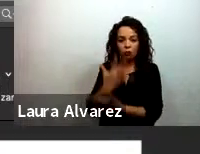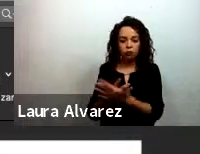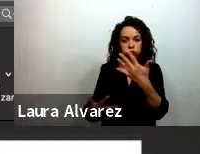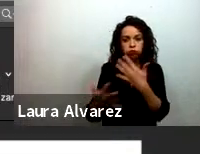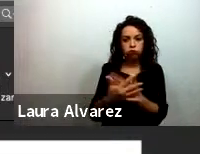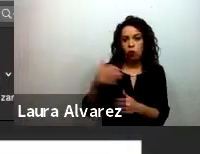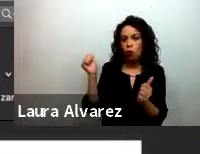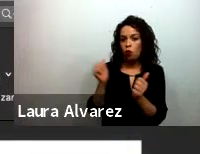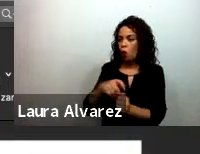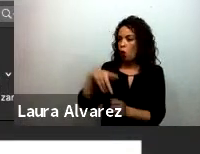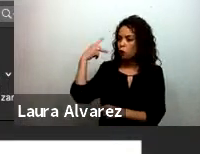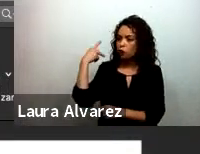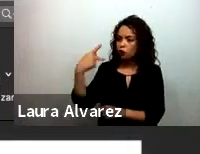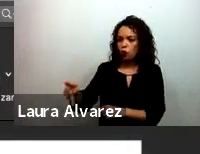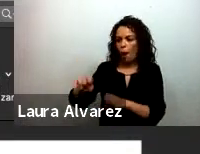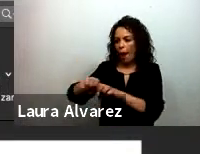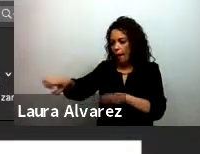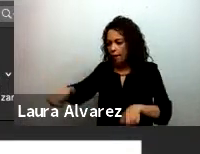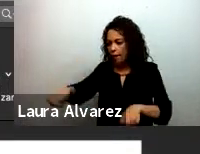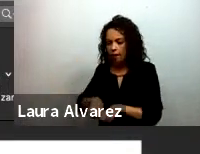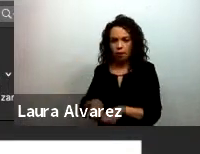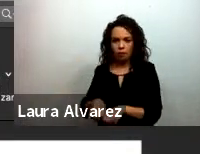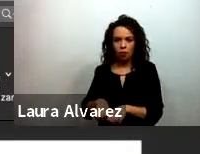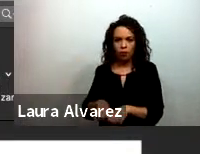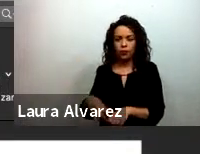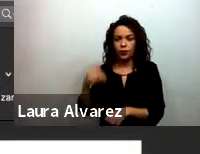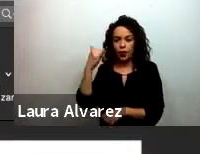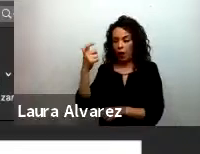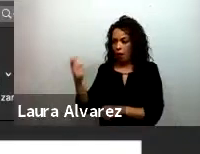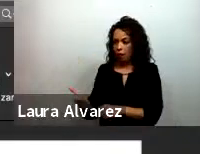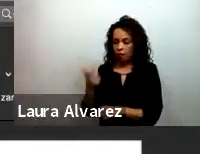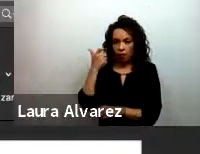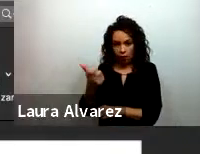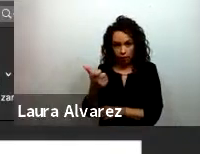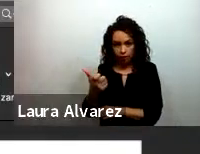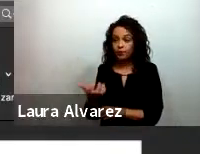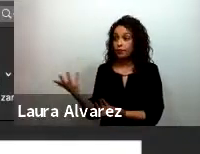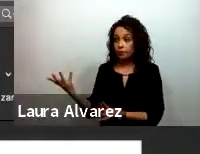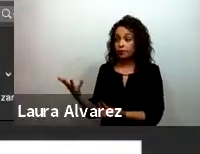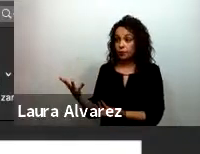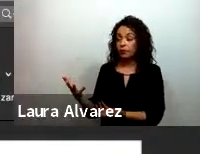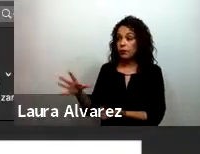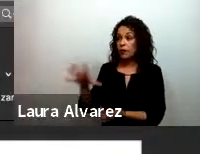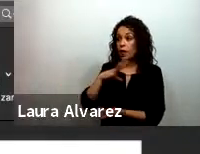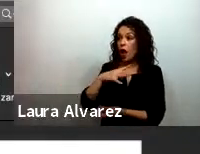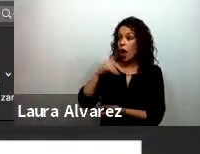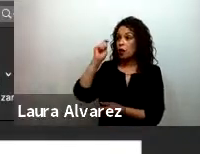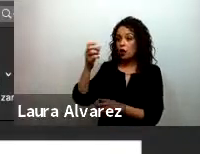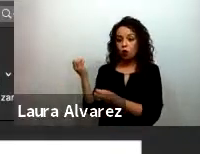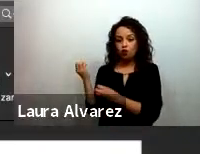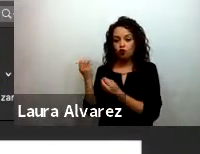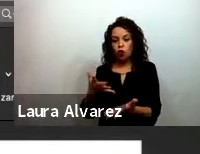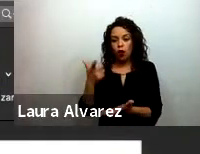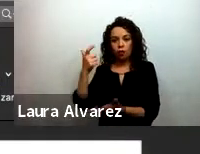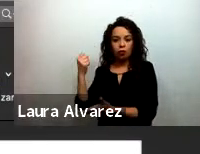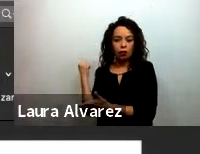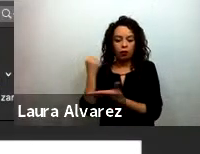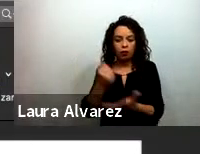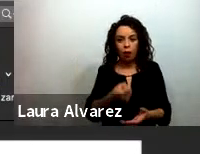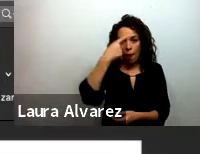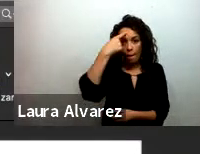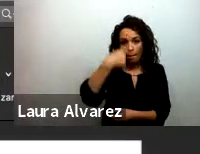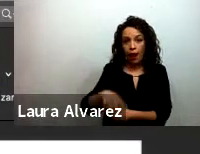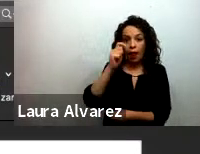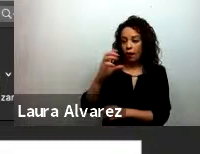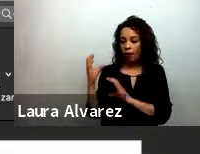e incluso conseguimos un donativo para contratar guionistas que nos ayudaran en la realización de esta tarea entonces la verdad que estas